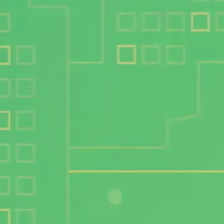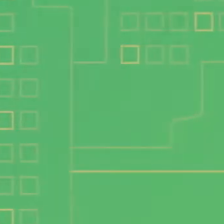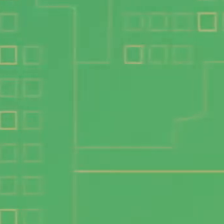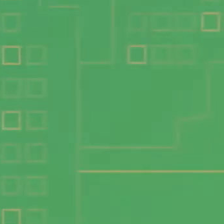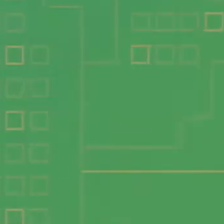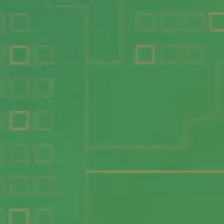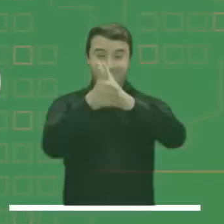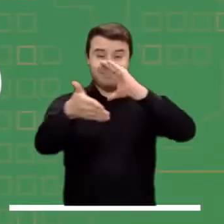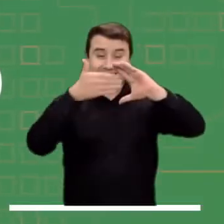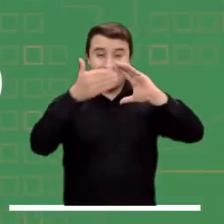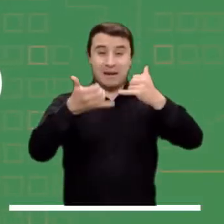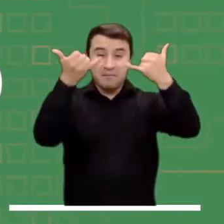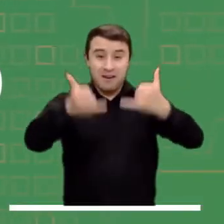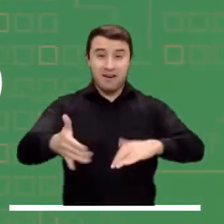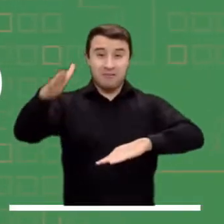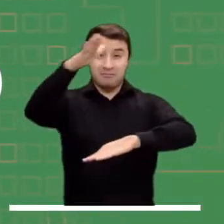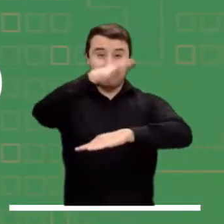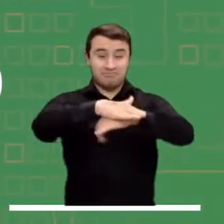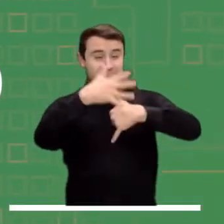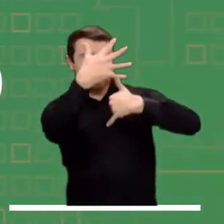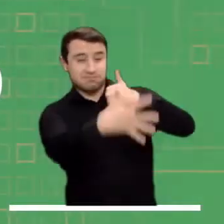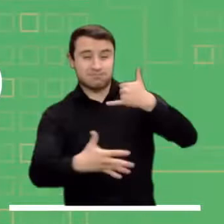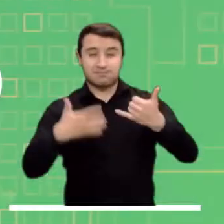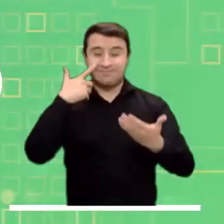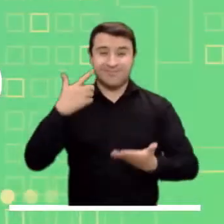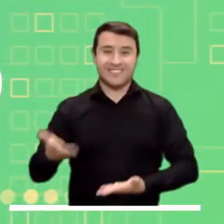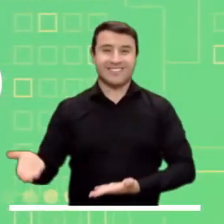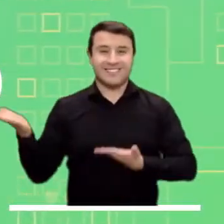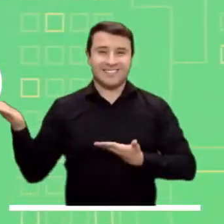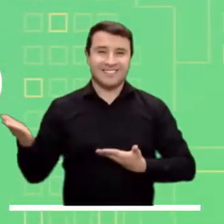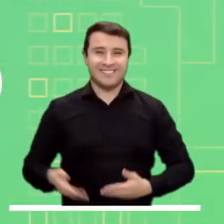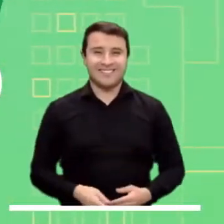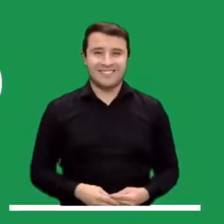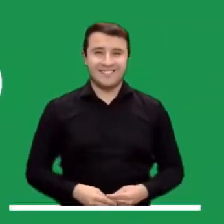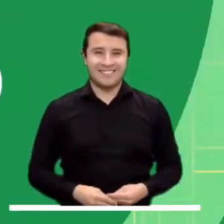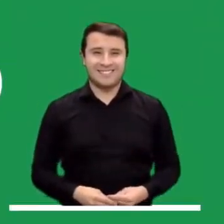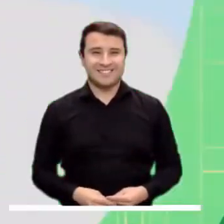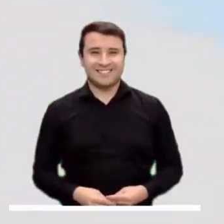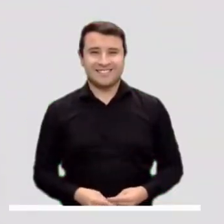A continuación los invitamos a conocer el pronóstico del tiempo de la tarde de hoy.